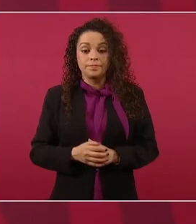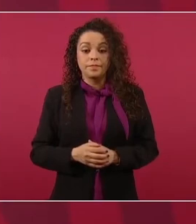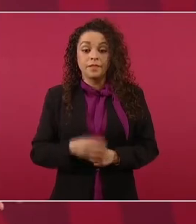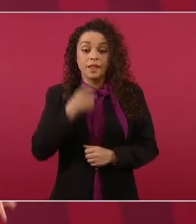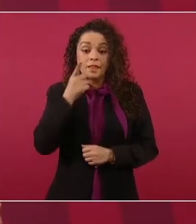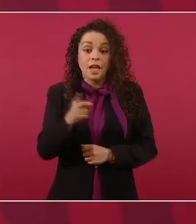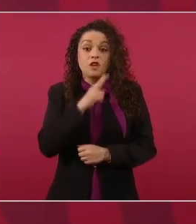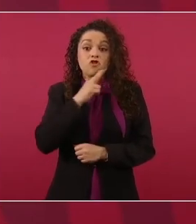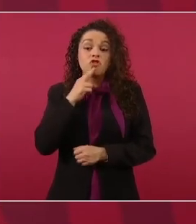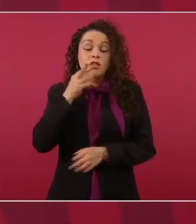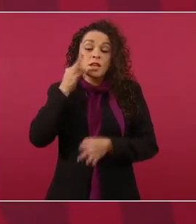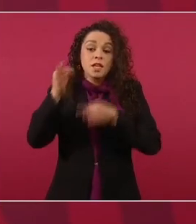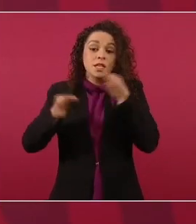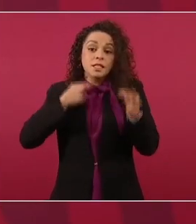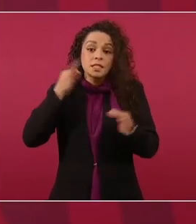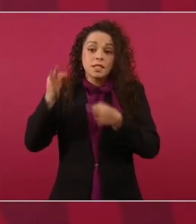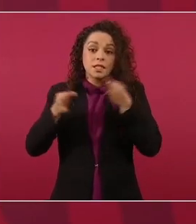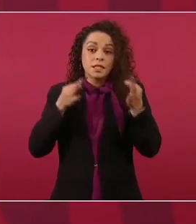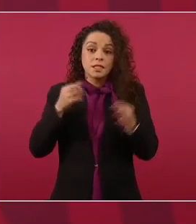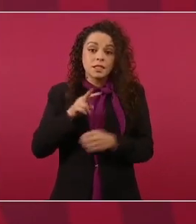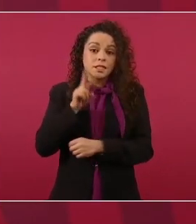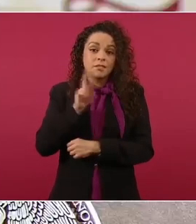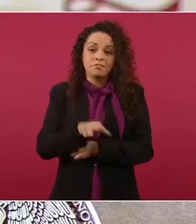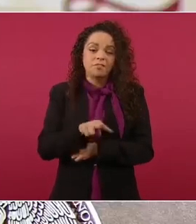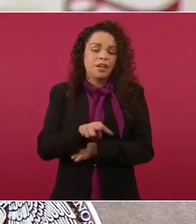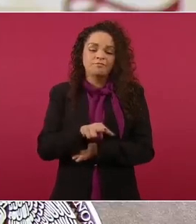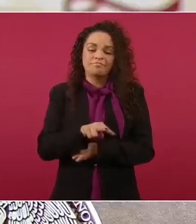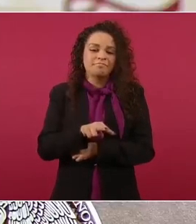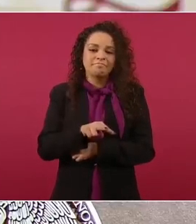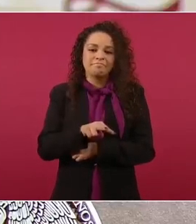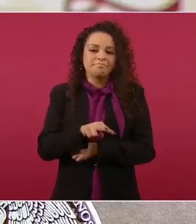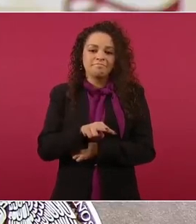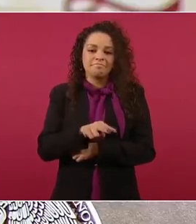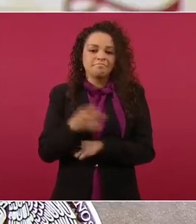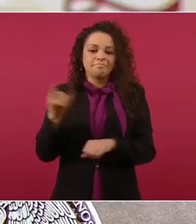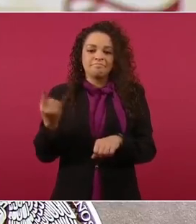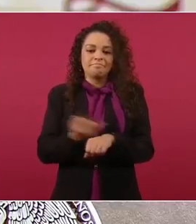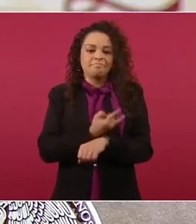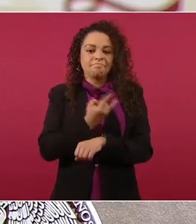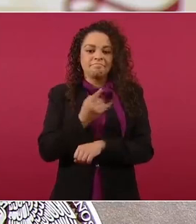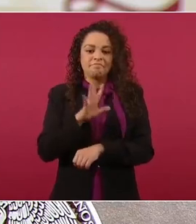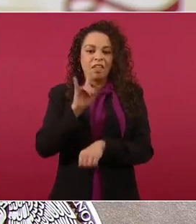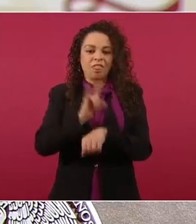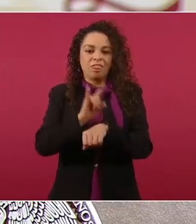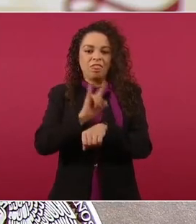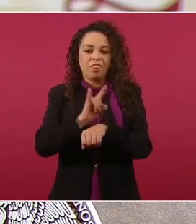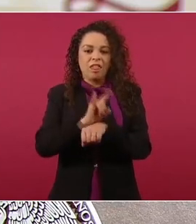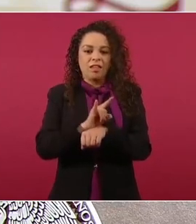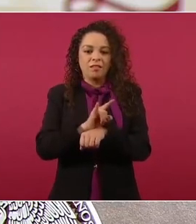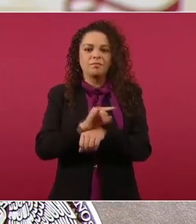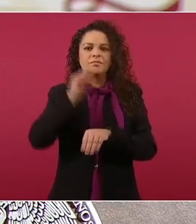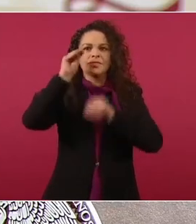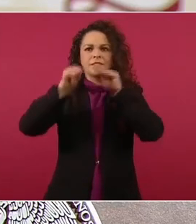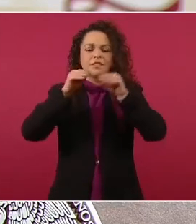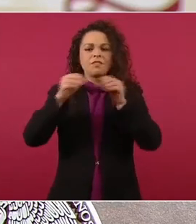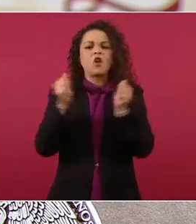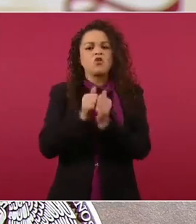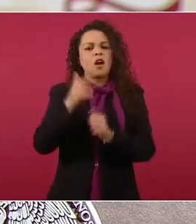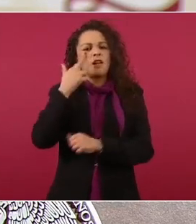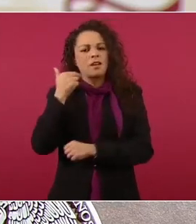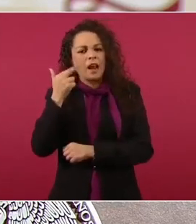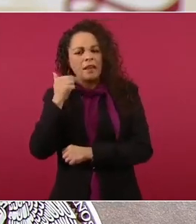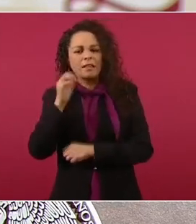pero en realidad es un disfraz de la mentira. Filtran información con guacamayas o ratas y